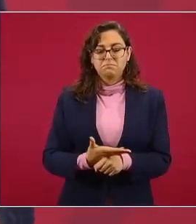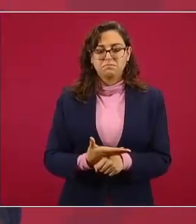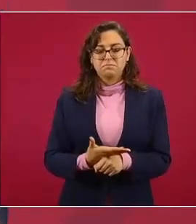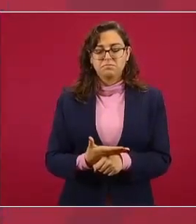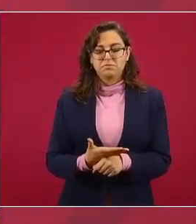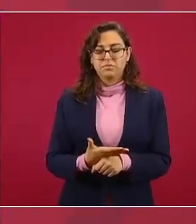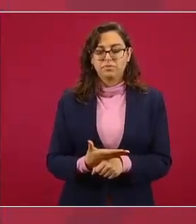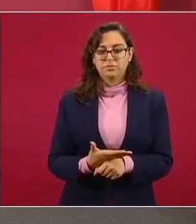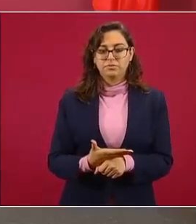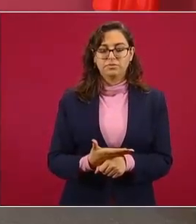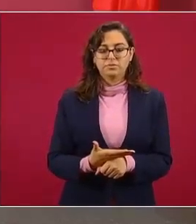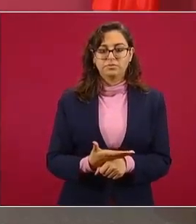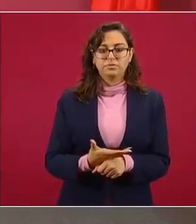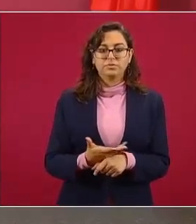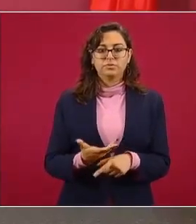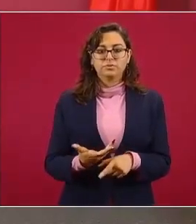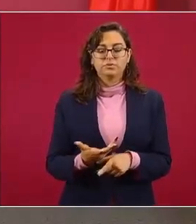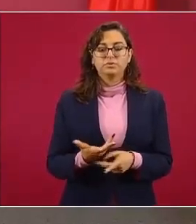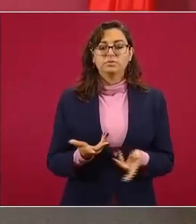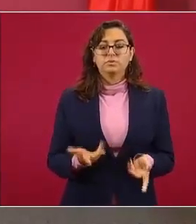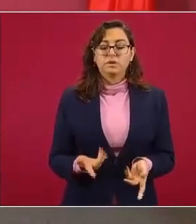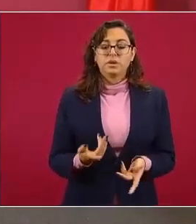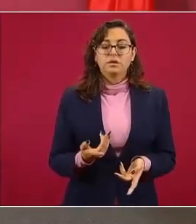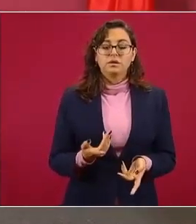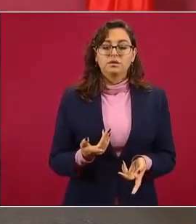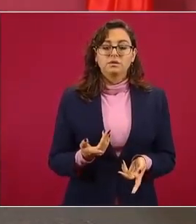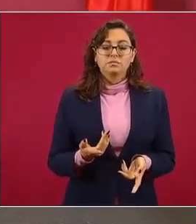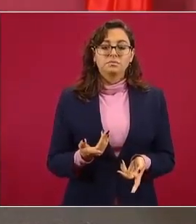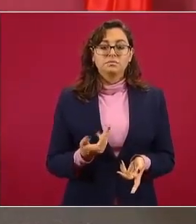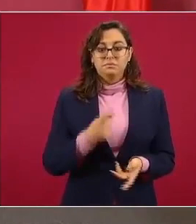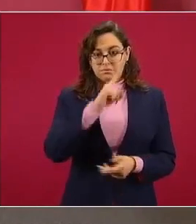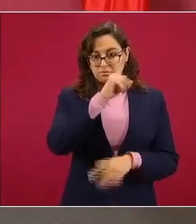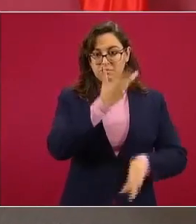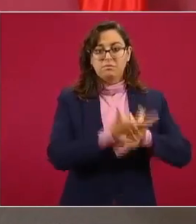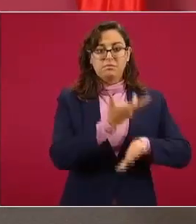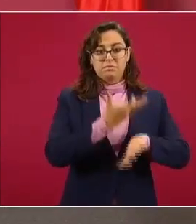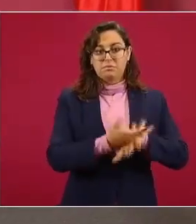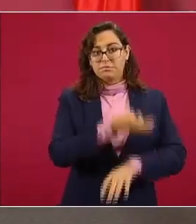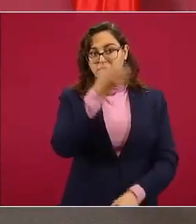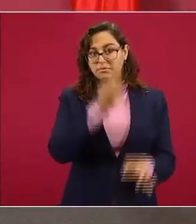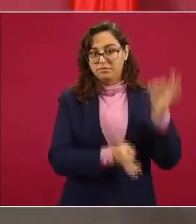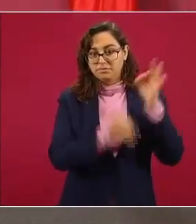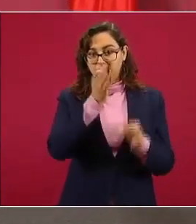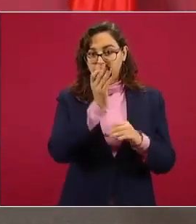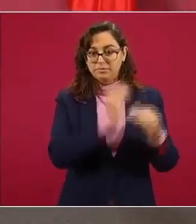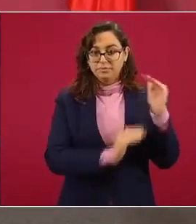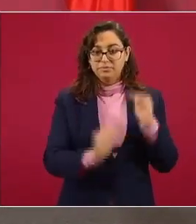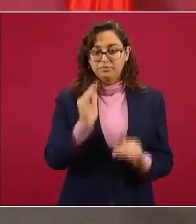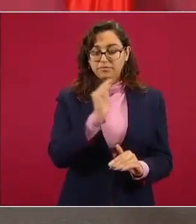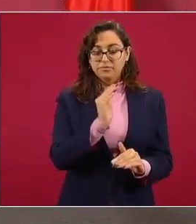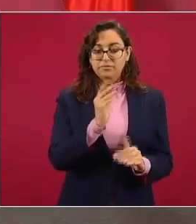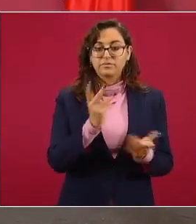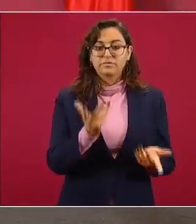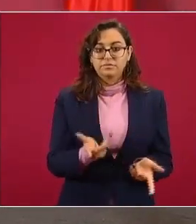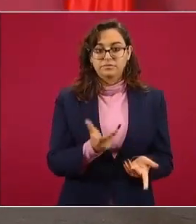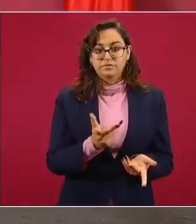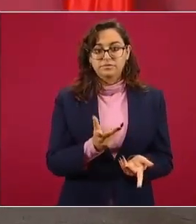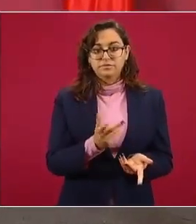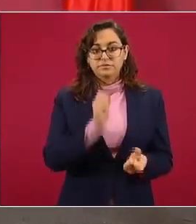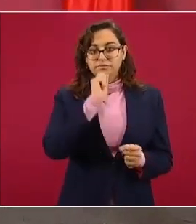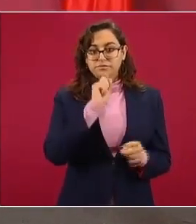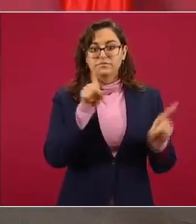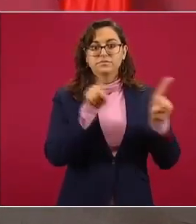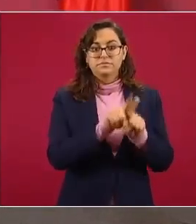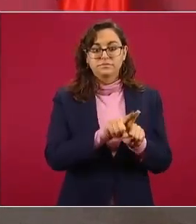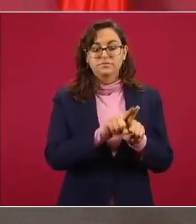la fiscalía de Estados Unidos y las agencias